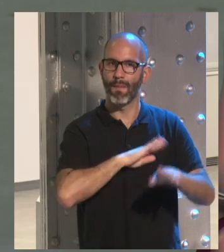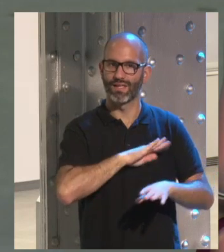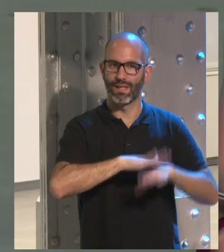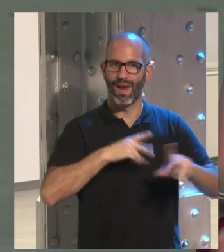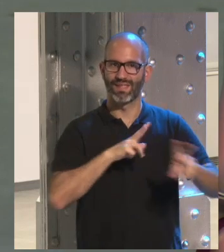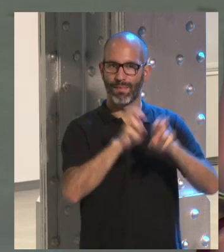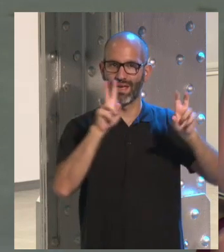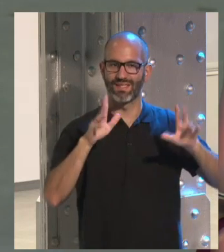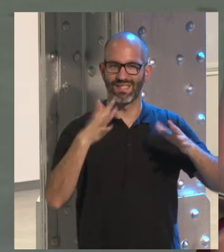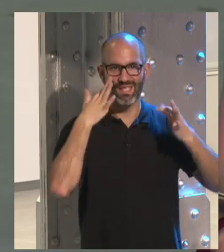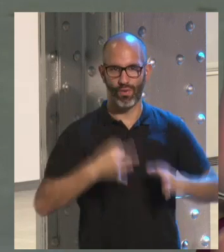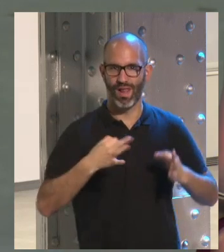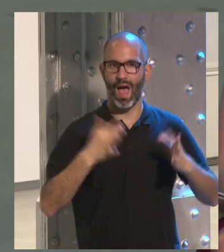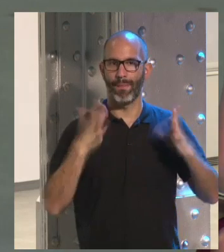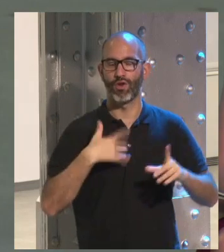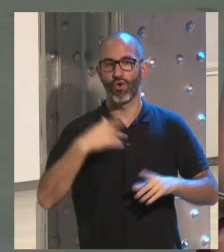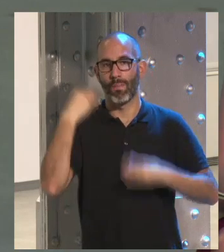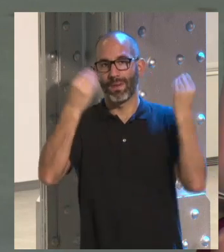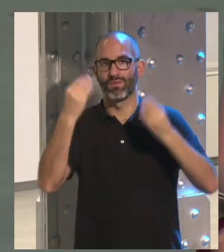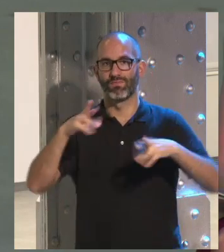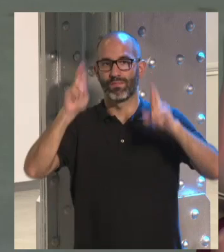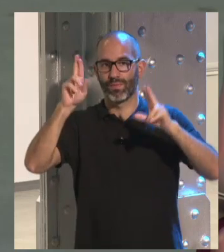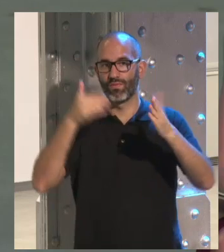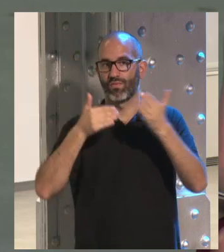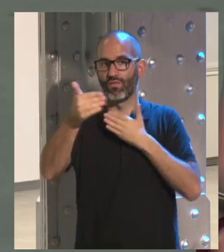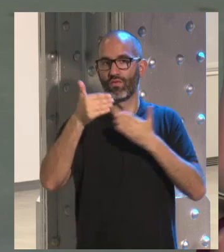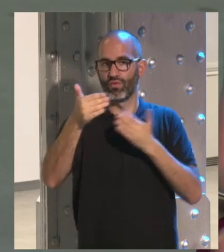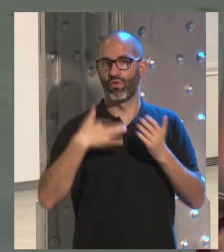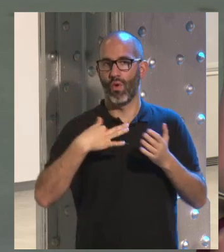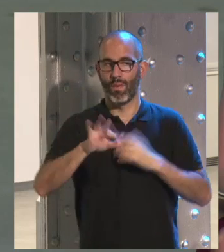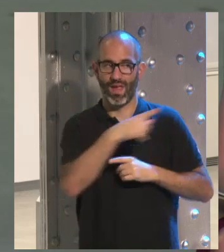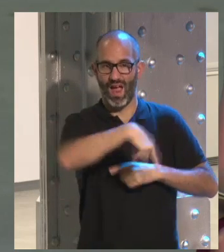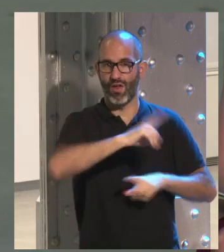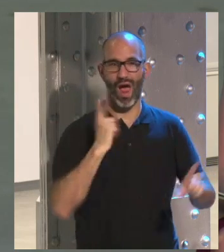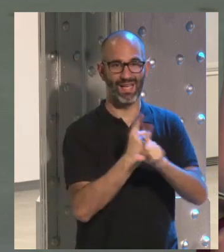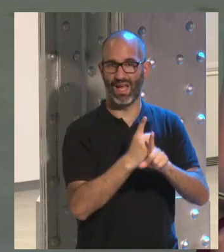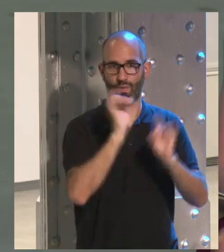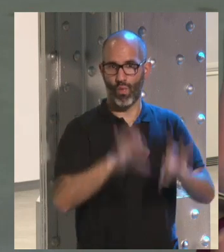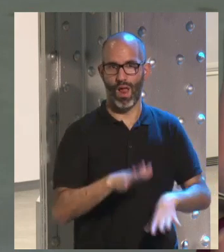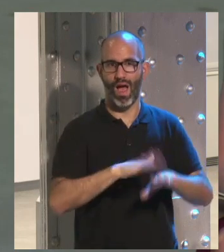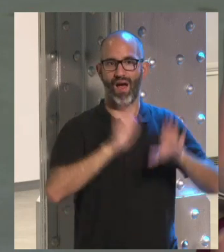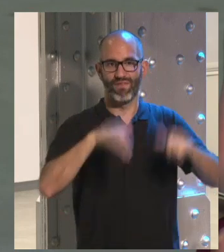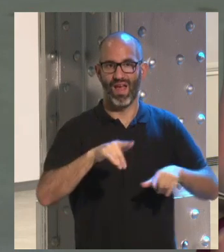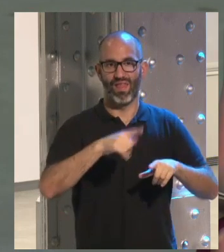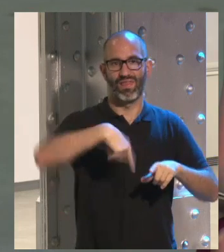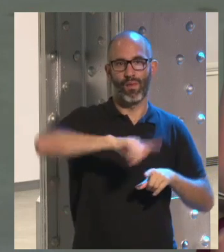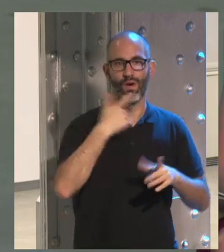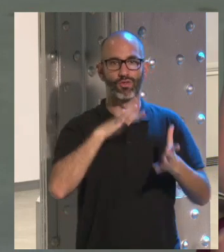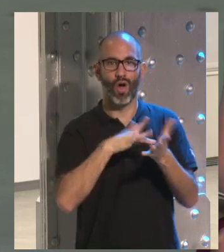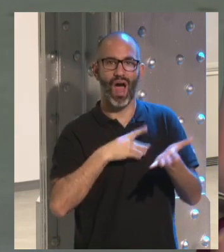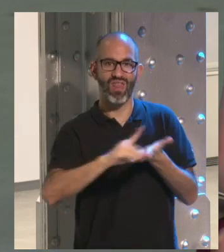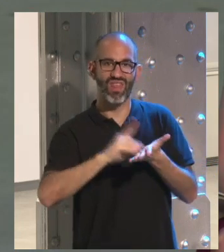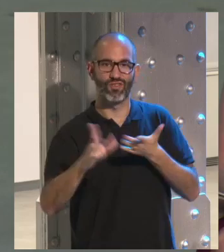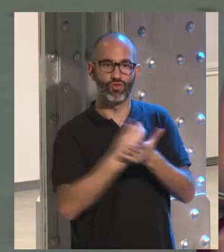pero no pierdo la esperanza de que en algún momento les ataquen y entonces tengamos el gran armagedón de los datos,